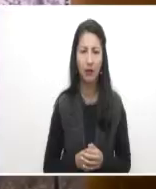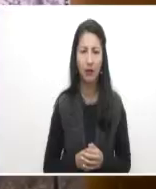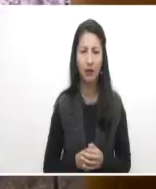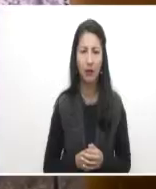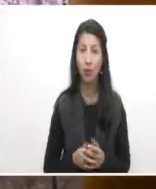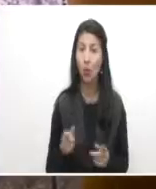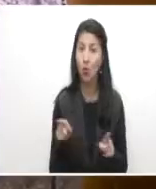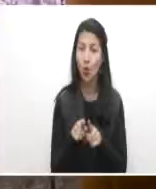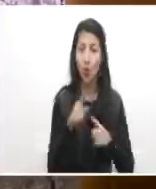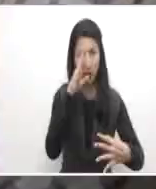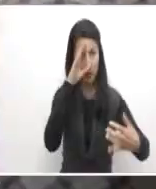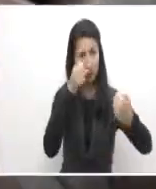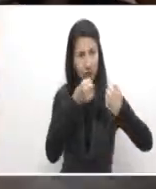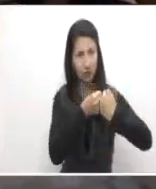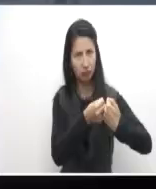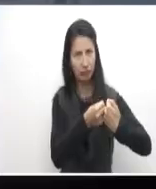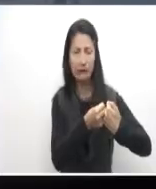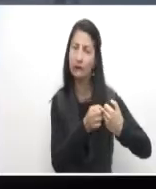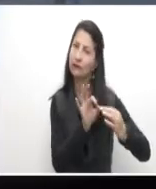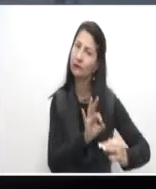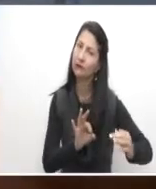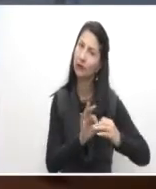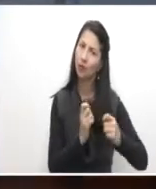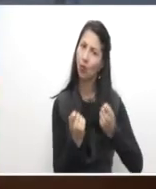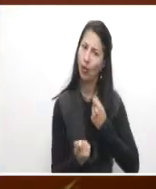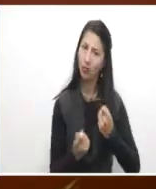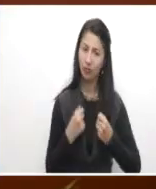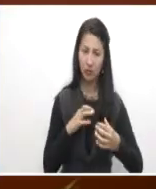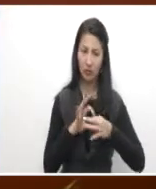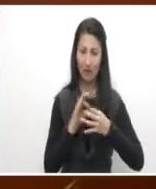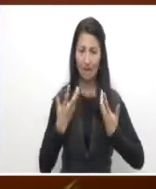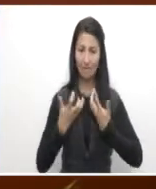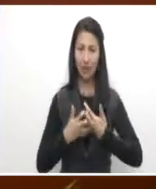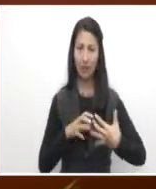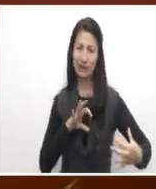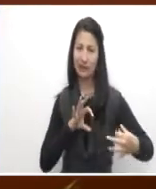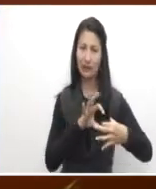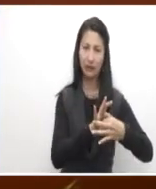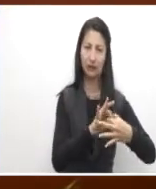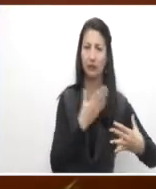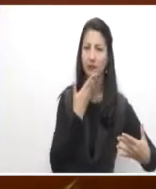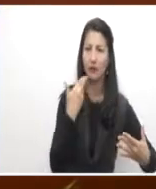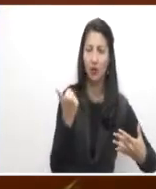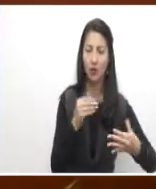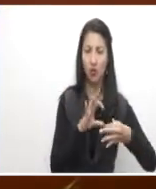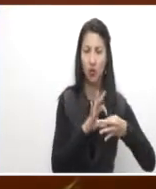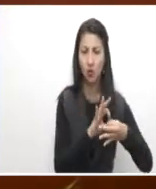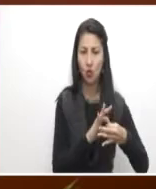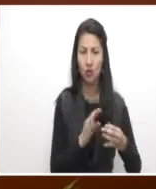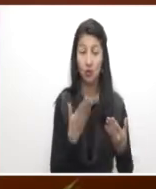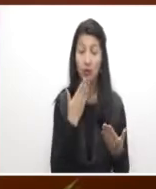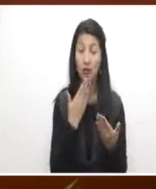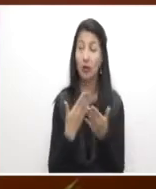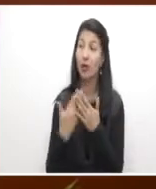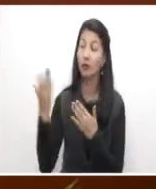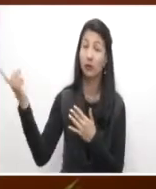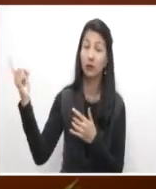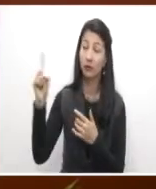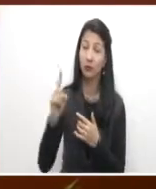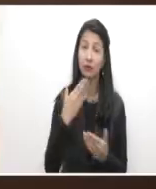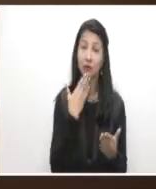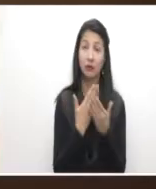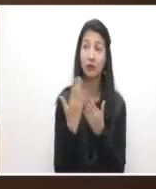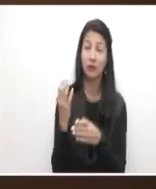negocio. Pues ha sido de gran apoyo para nosotros como compañía y pues AXACOL Patria valora muchísimo ese aporte que hace el SENA en nuestra